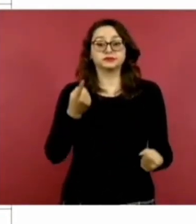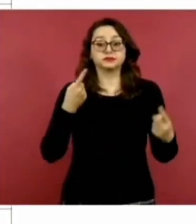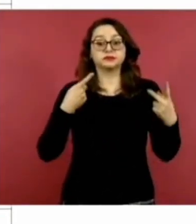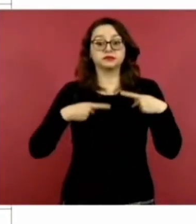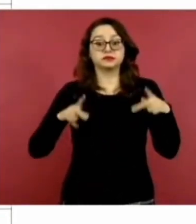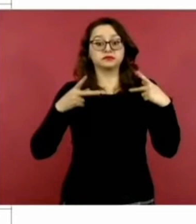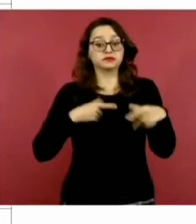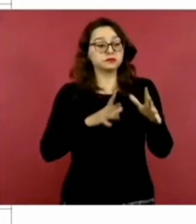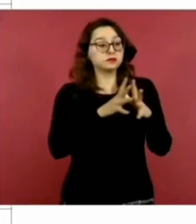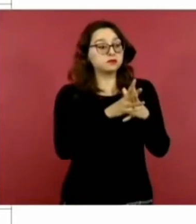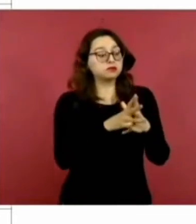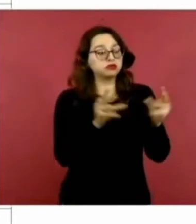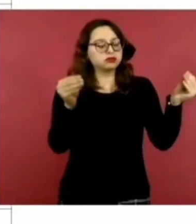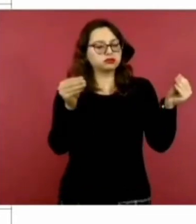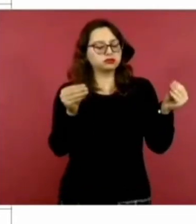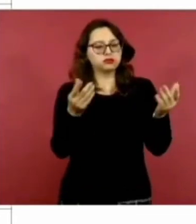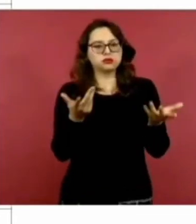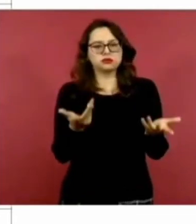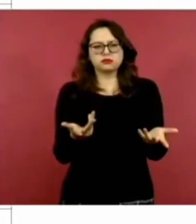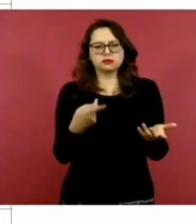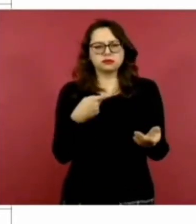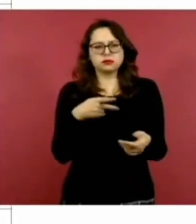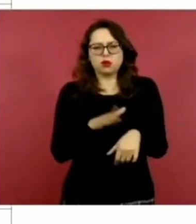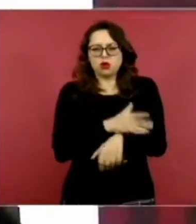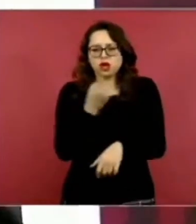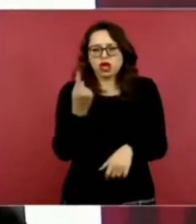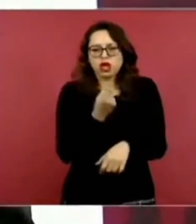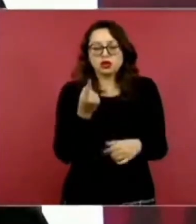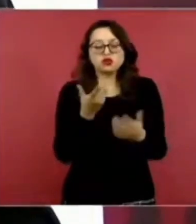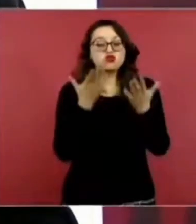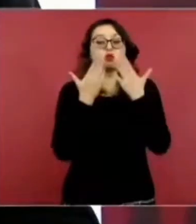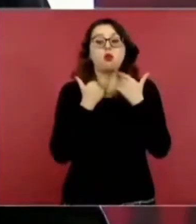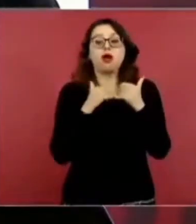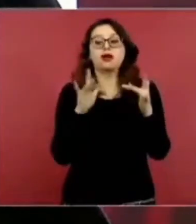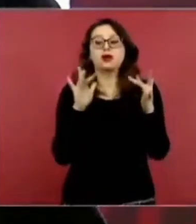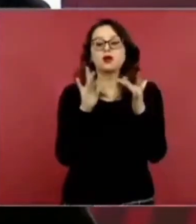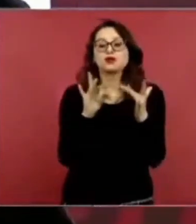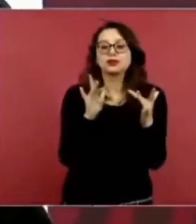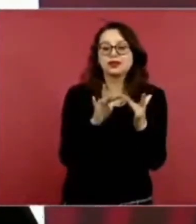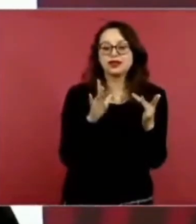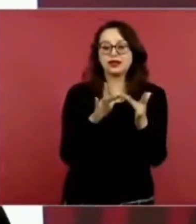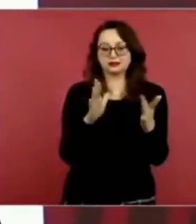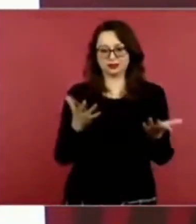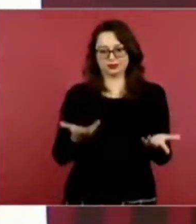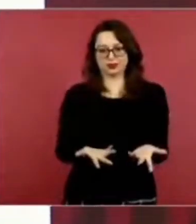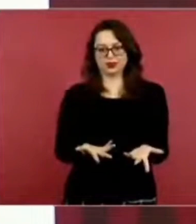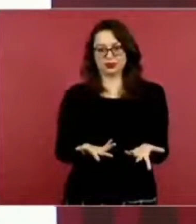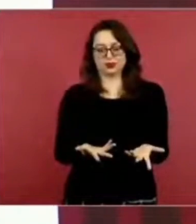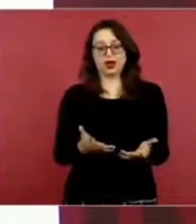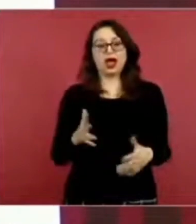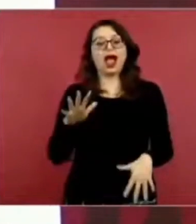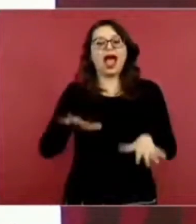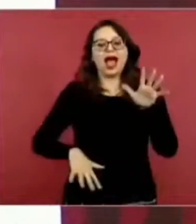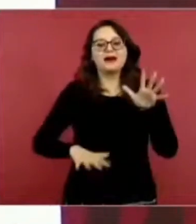o no localizados. Porque